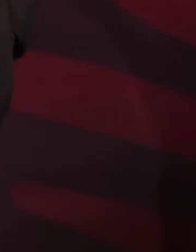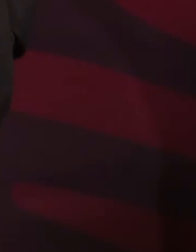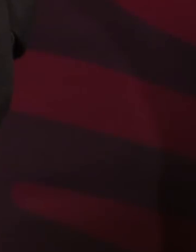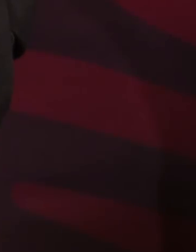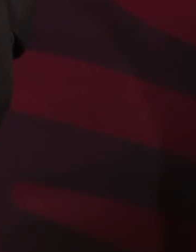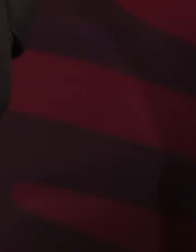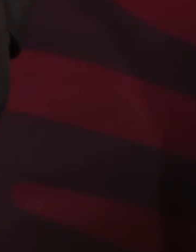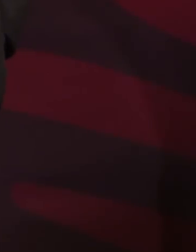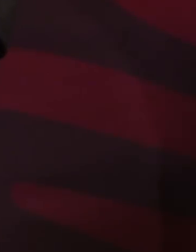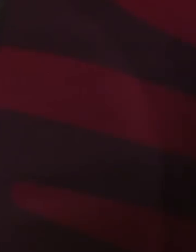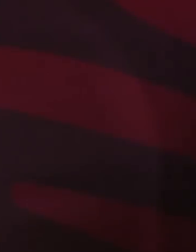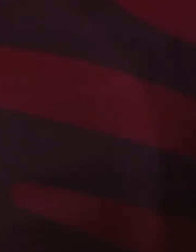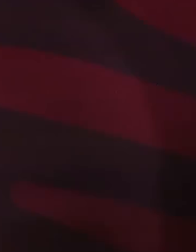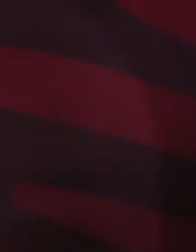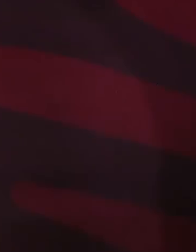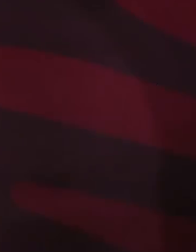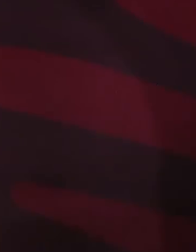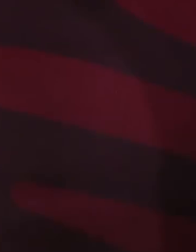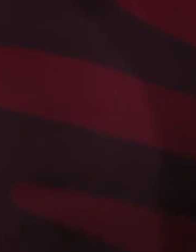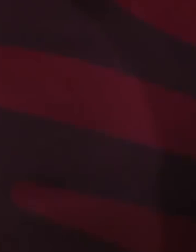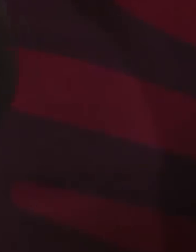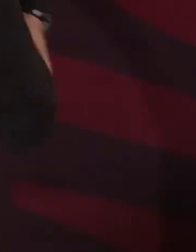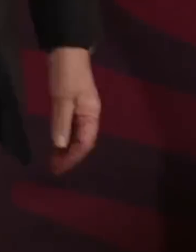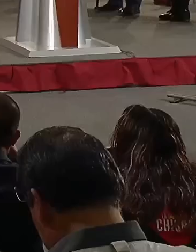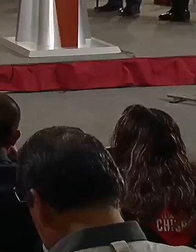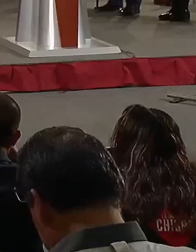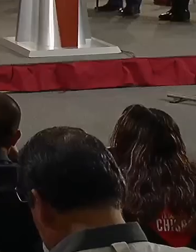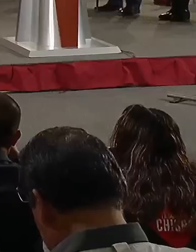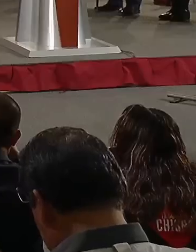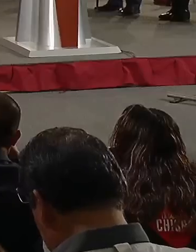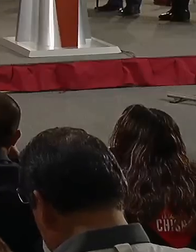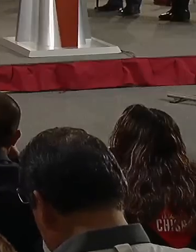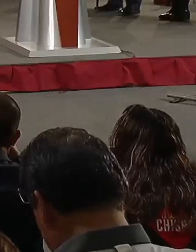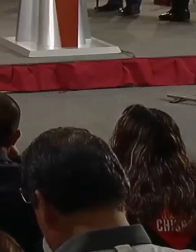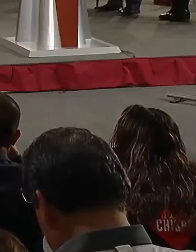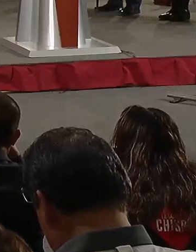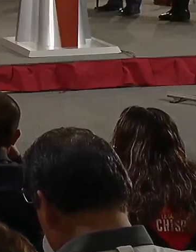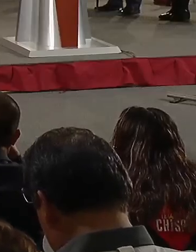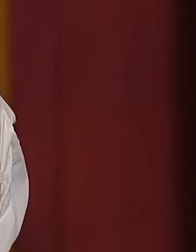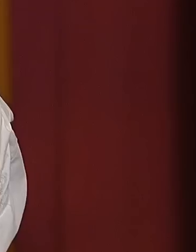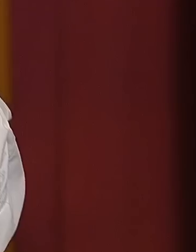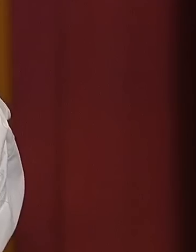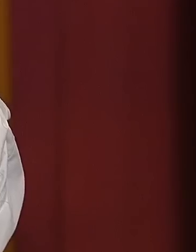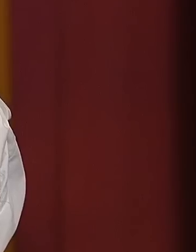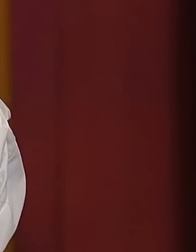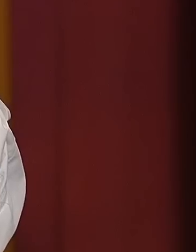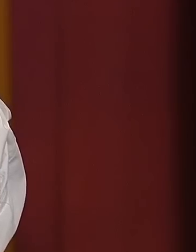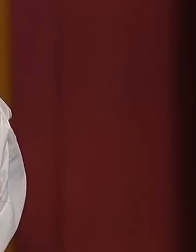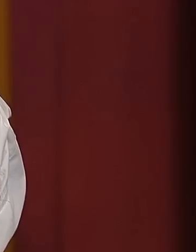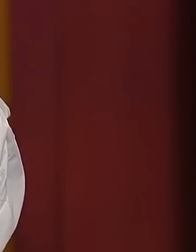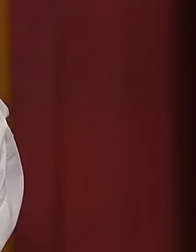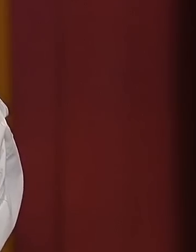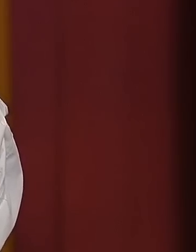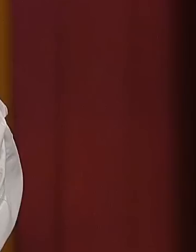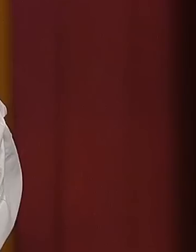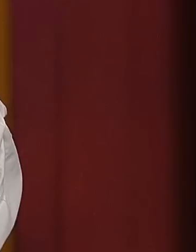llevaban hombrisera y